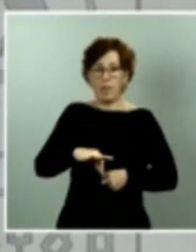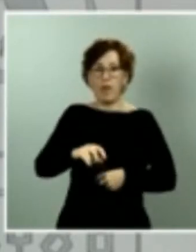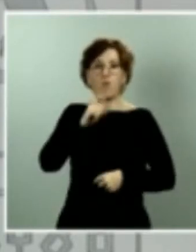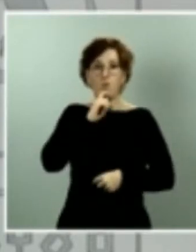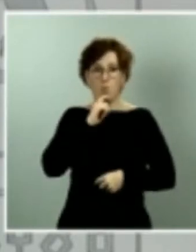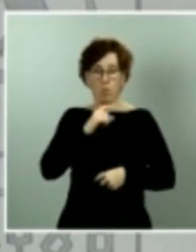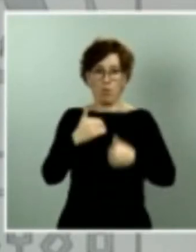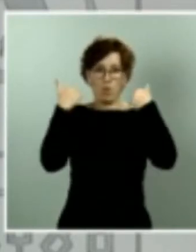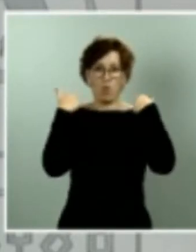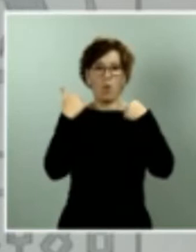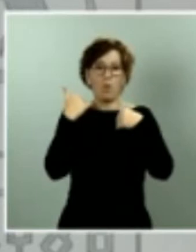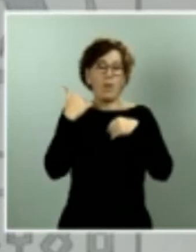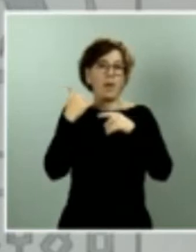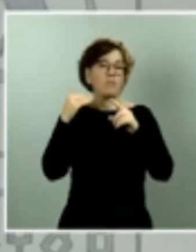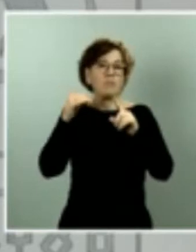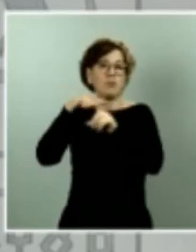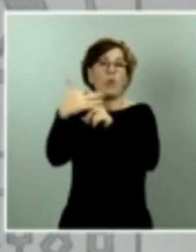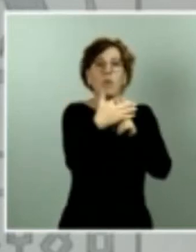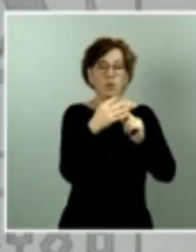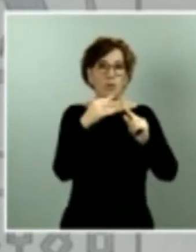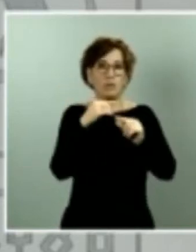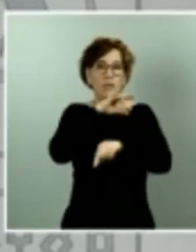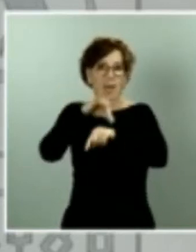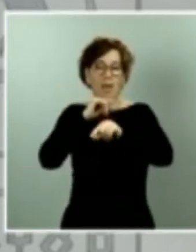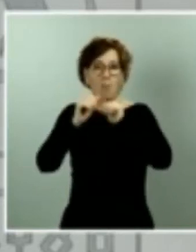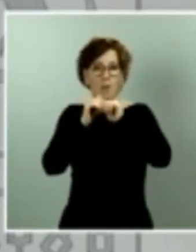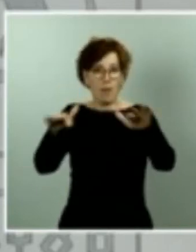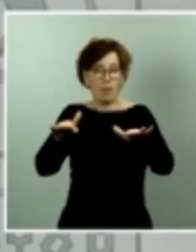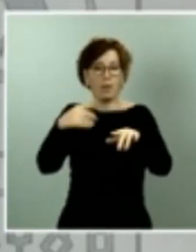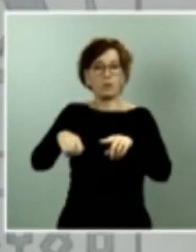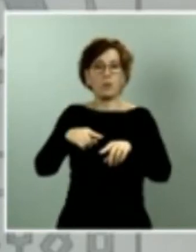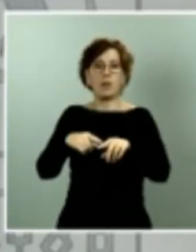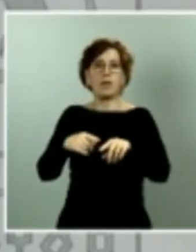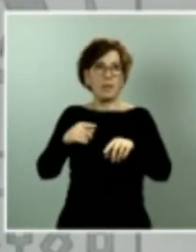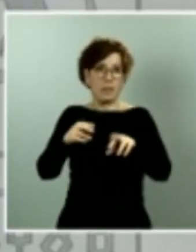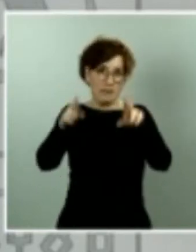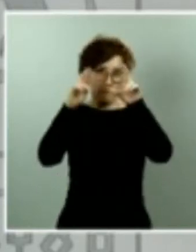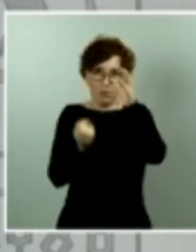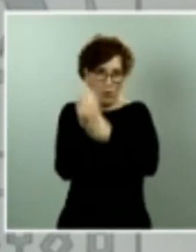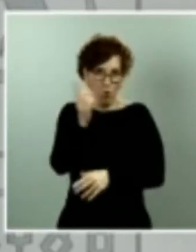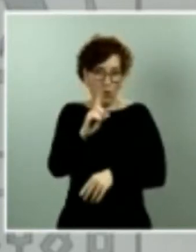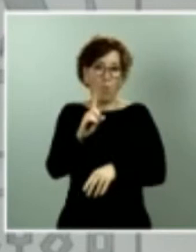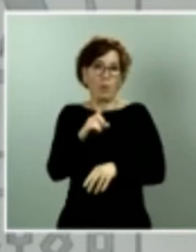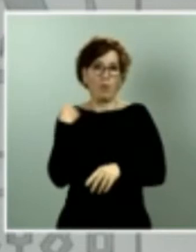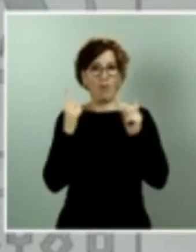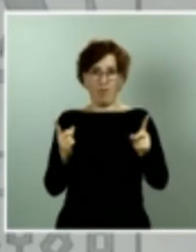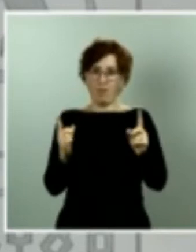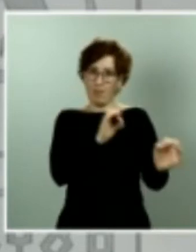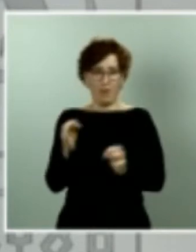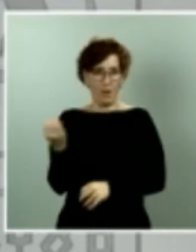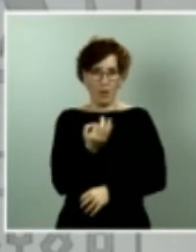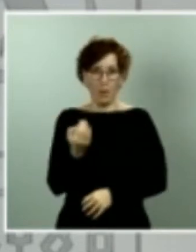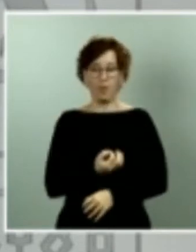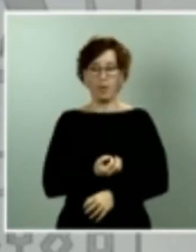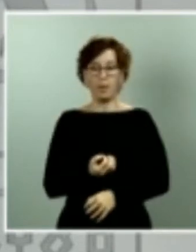sucedan, pero ante los que tenemos que estar preparados. Todo ese proceso se tiene que ir preparando progresivamente. Y cuando esas capacidades estén disponibles es